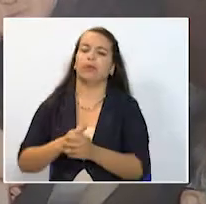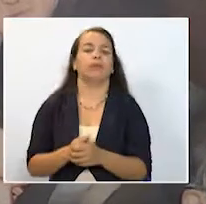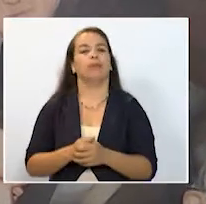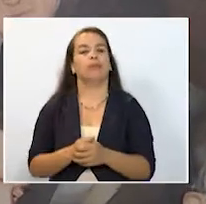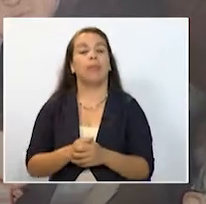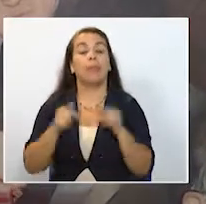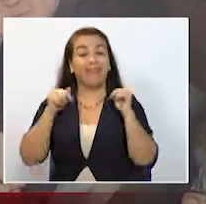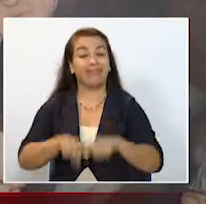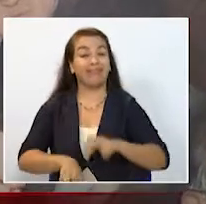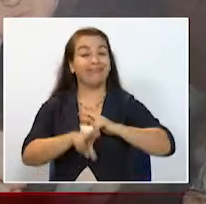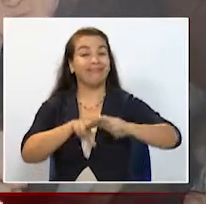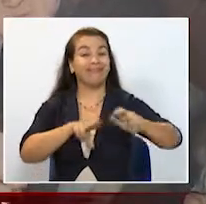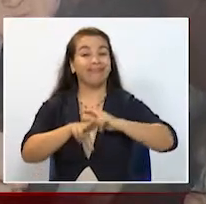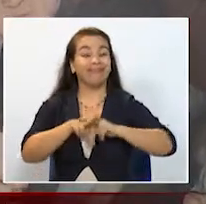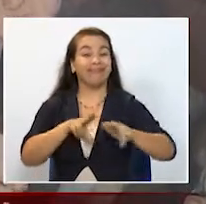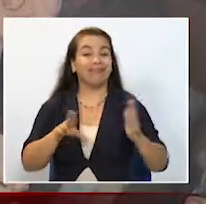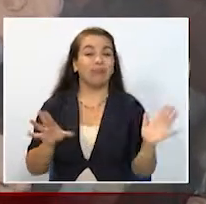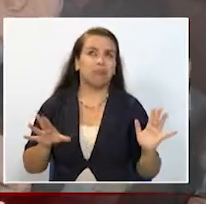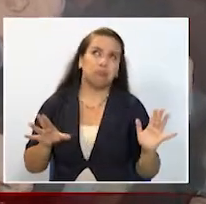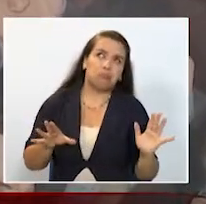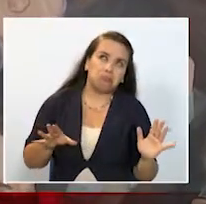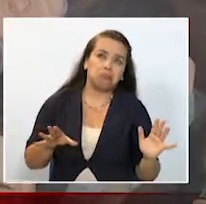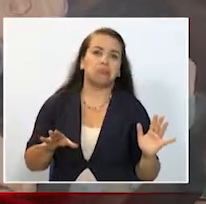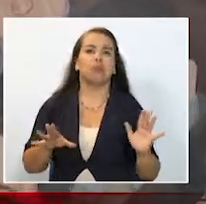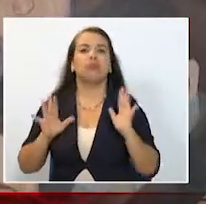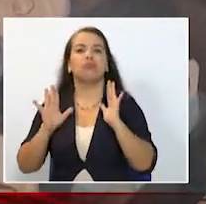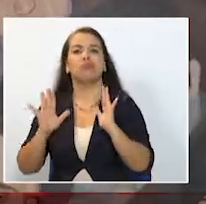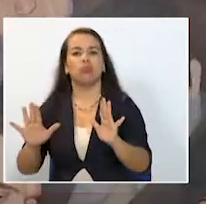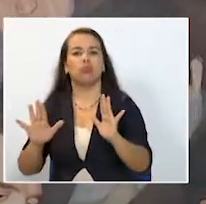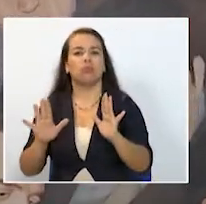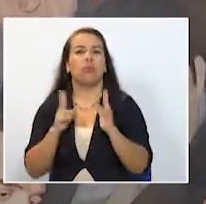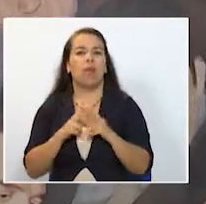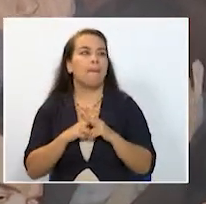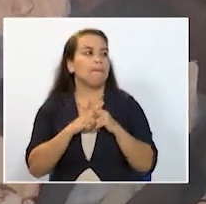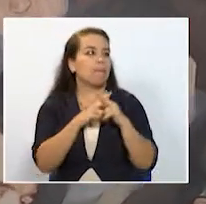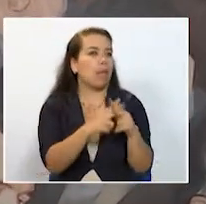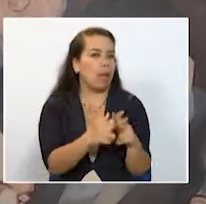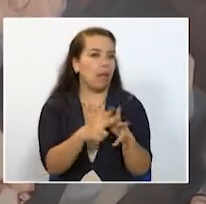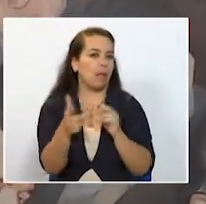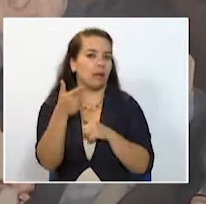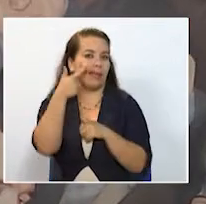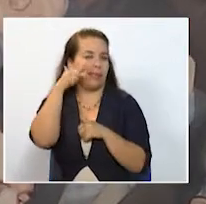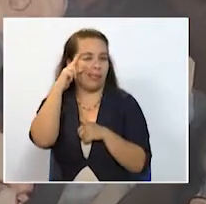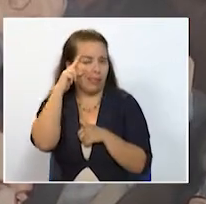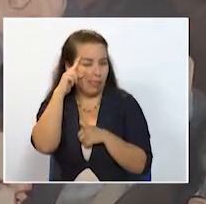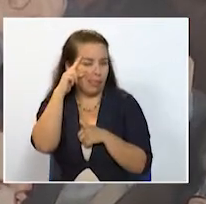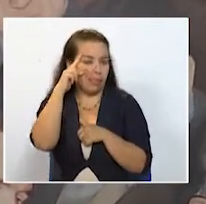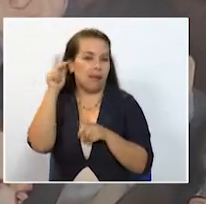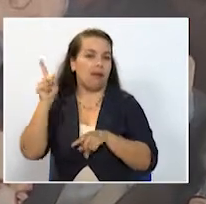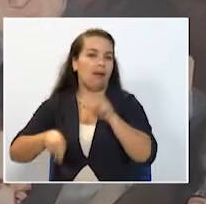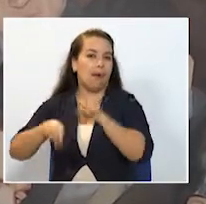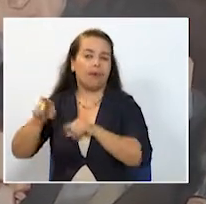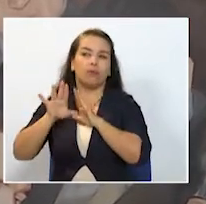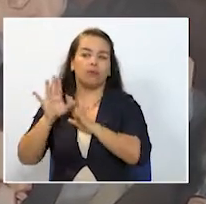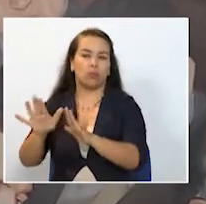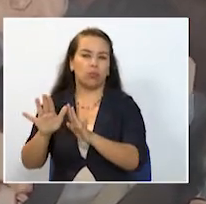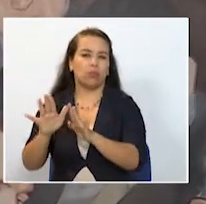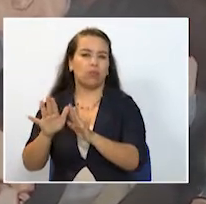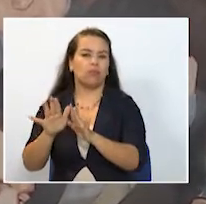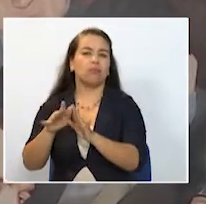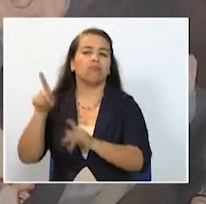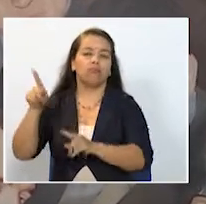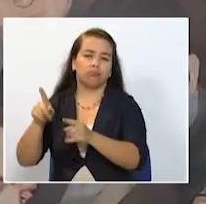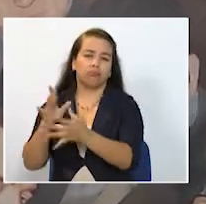en Manizales de pronto este tipo de prestamistas sobre todo en algunos sitios donde hay población